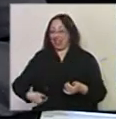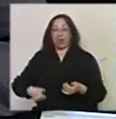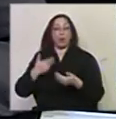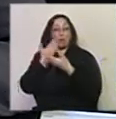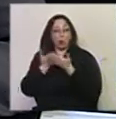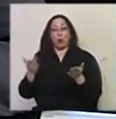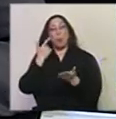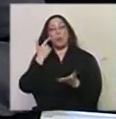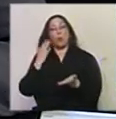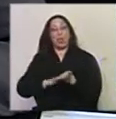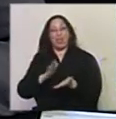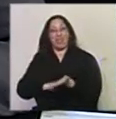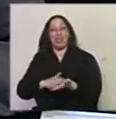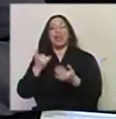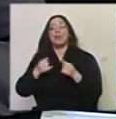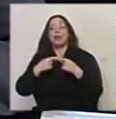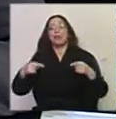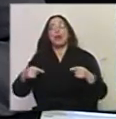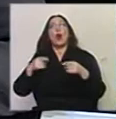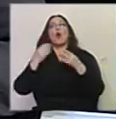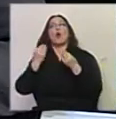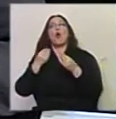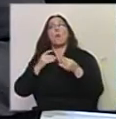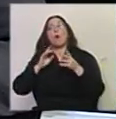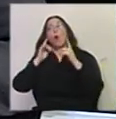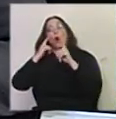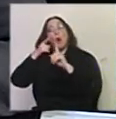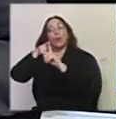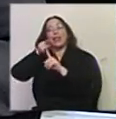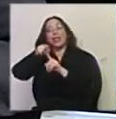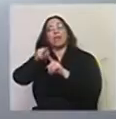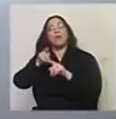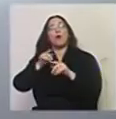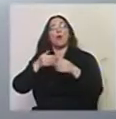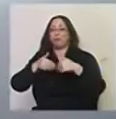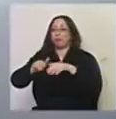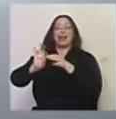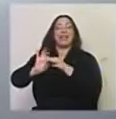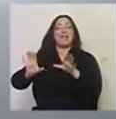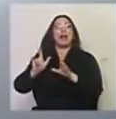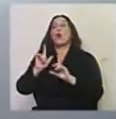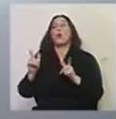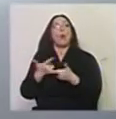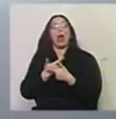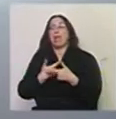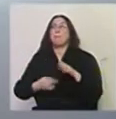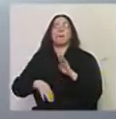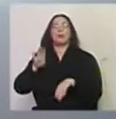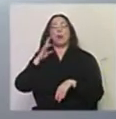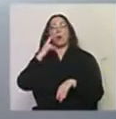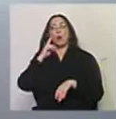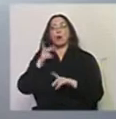en marcha de una serie de dispositivos que atienden a ese objetivo. No tenemos mayores problemas ni hay